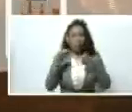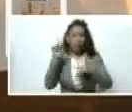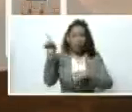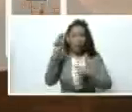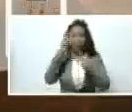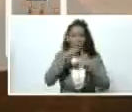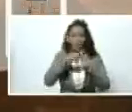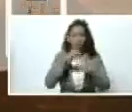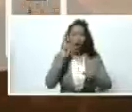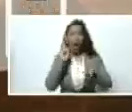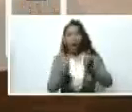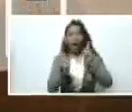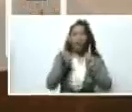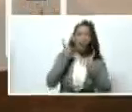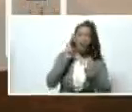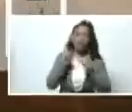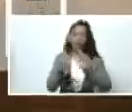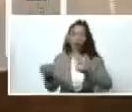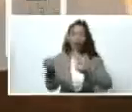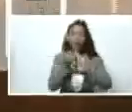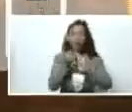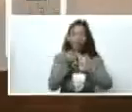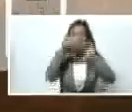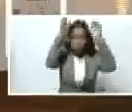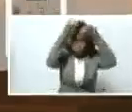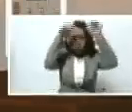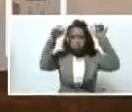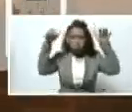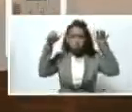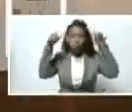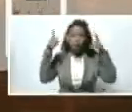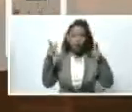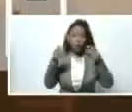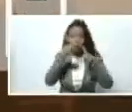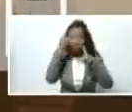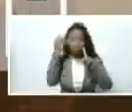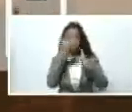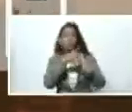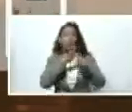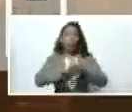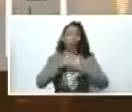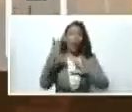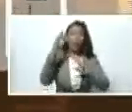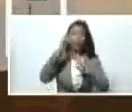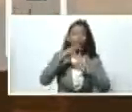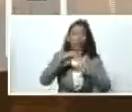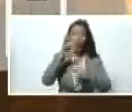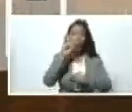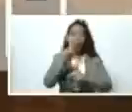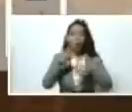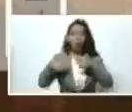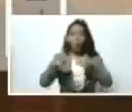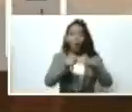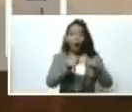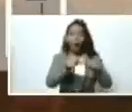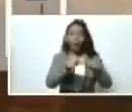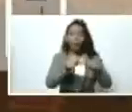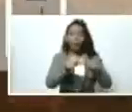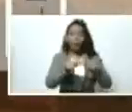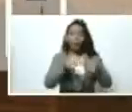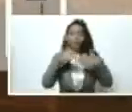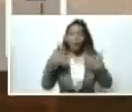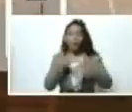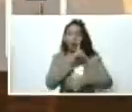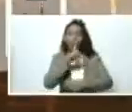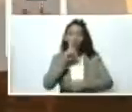cada vez que hay estas afectaciones de lluvia, se produce gran impacto porque el Táchira es una zona llamada